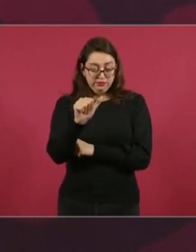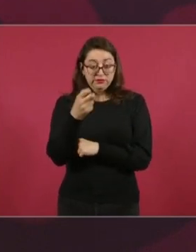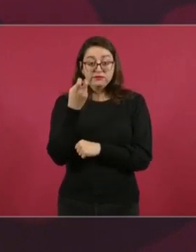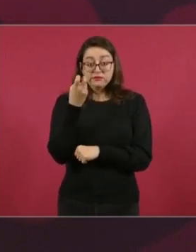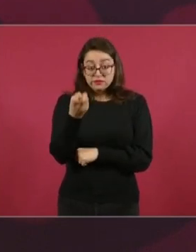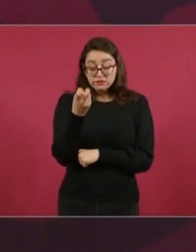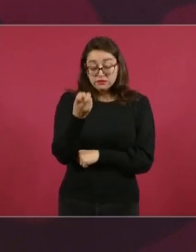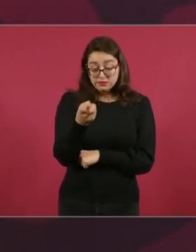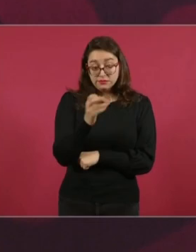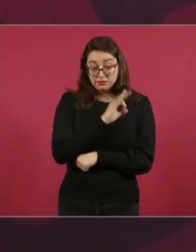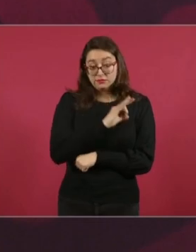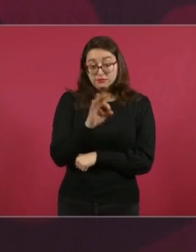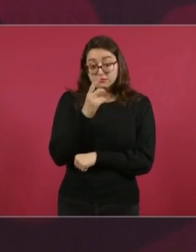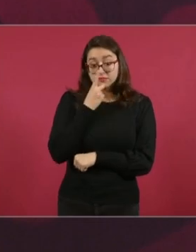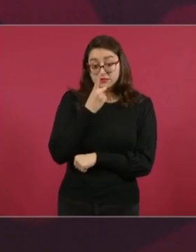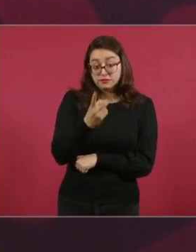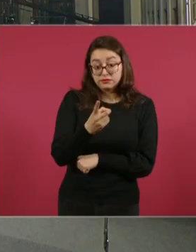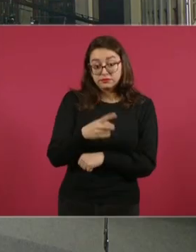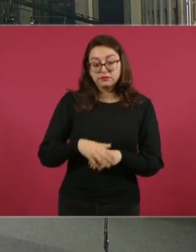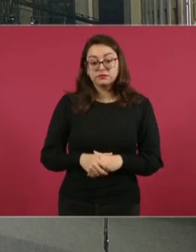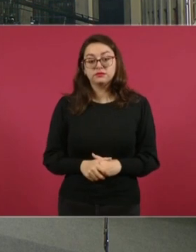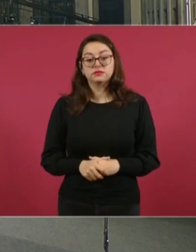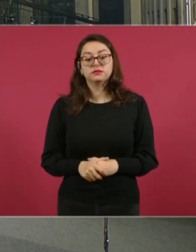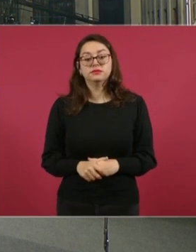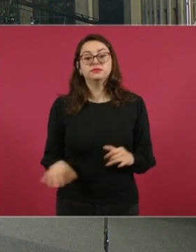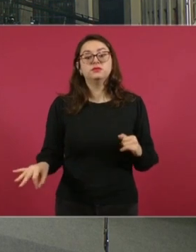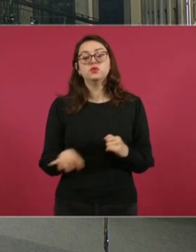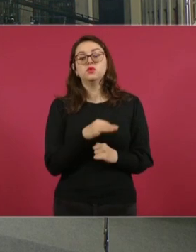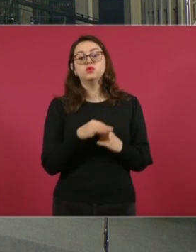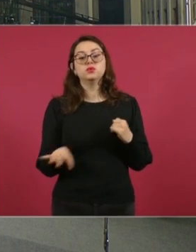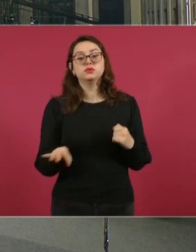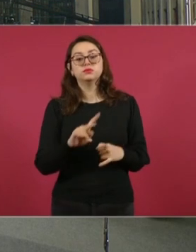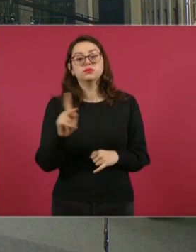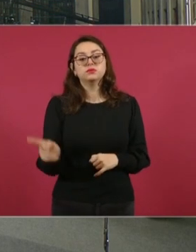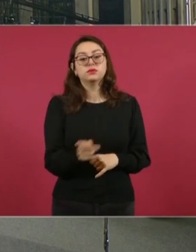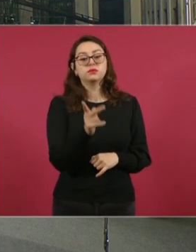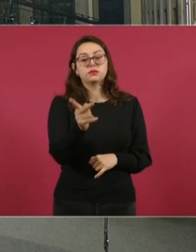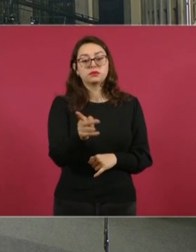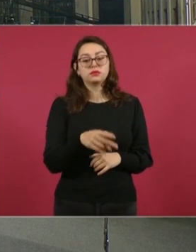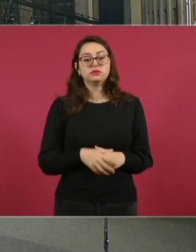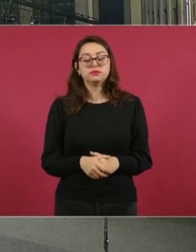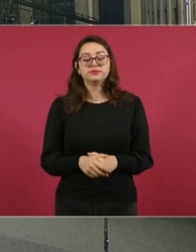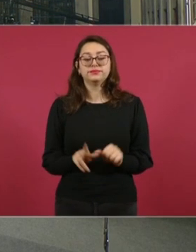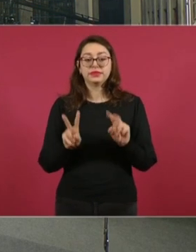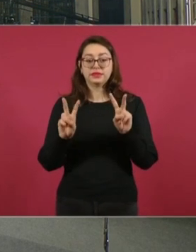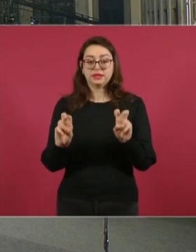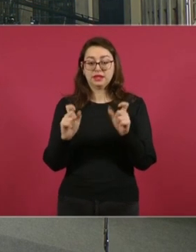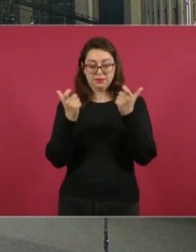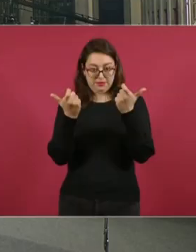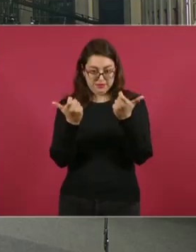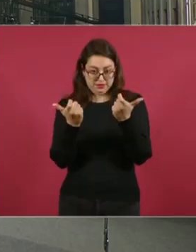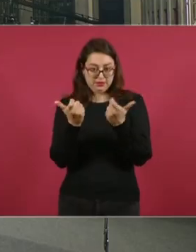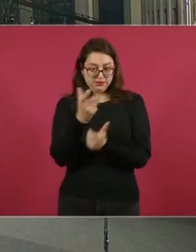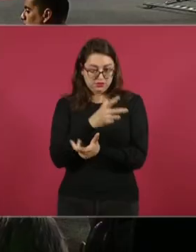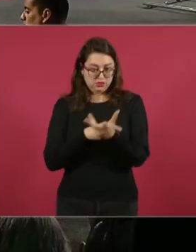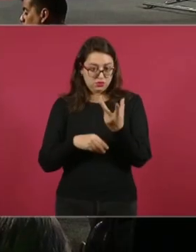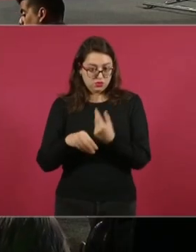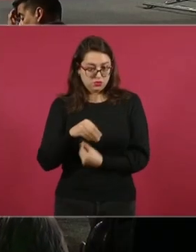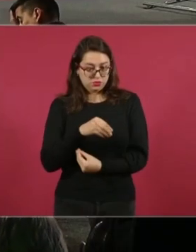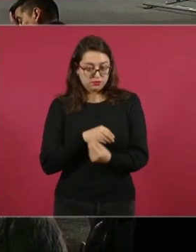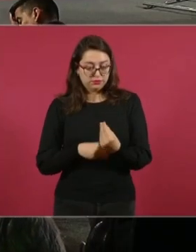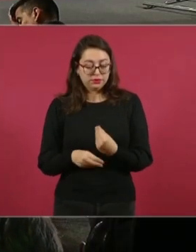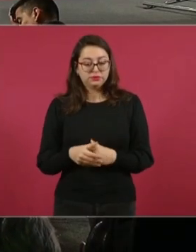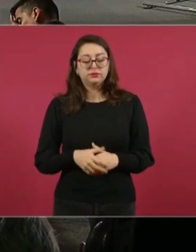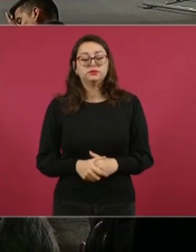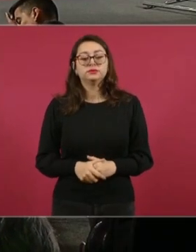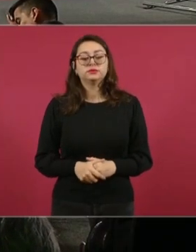Y eso es lo que puedo comentarte. Claro que sí. Para terminar, señor presidente, le quiero preguntar sobre un tema económico. Mire, estos días usted ha estado